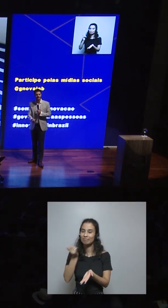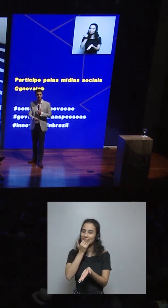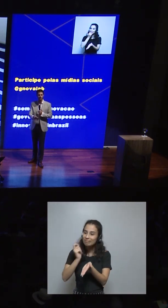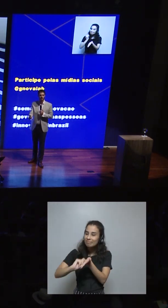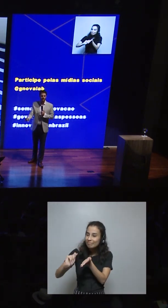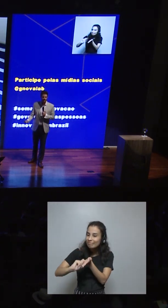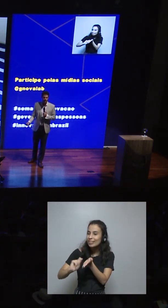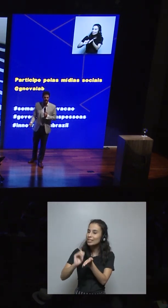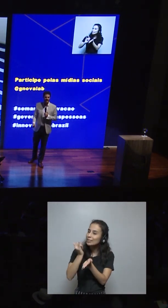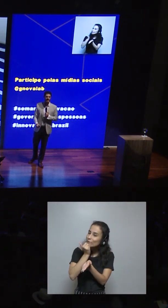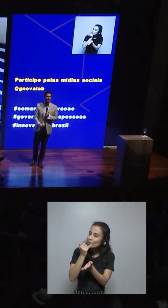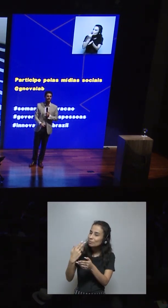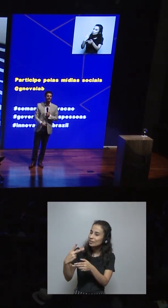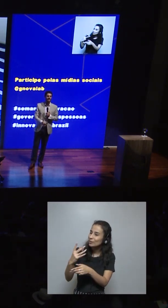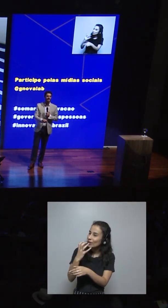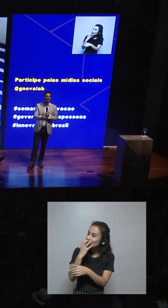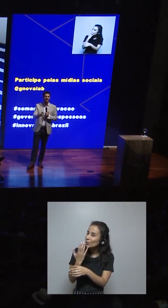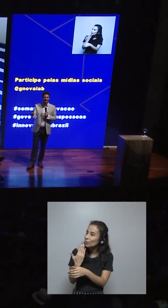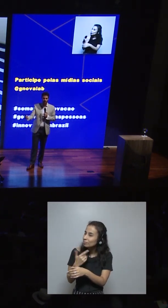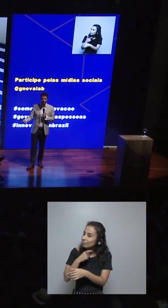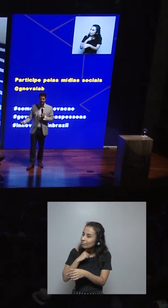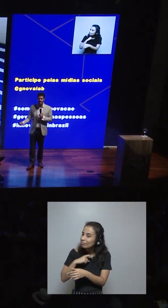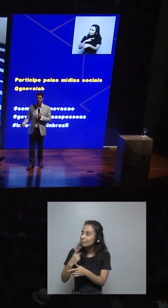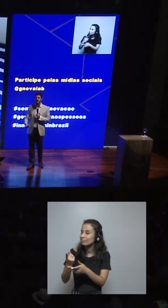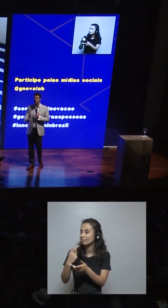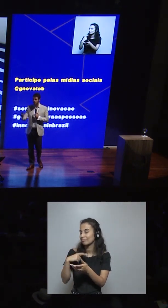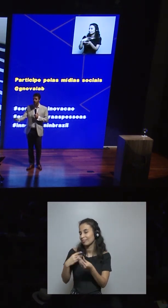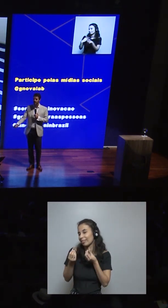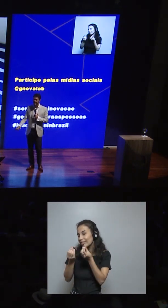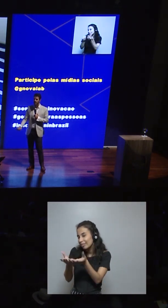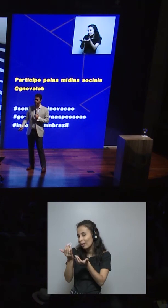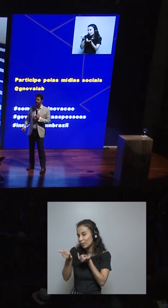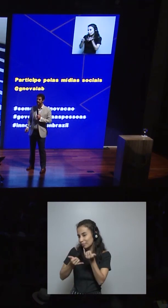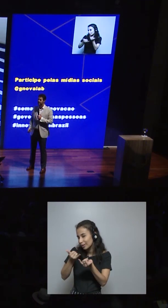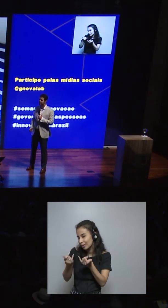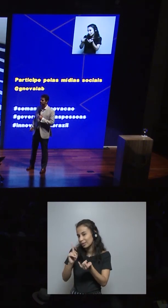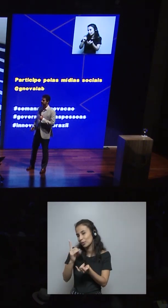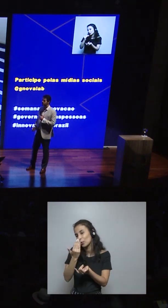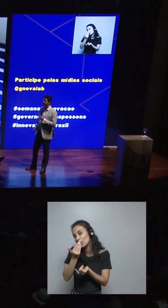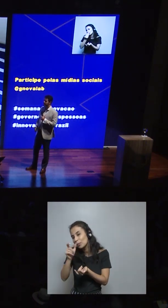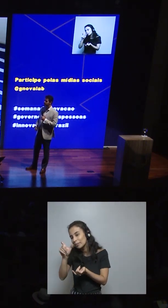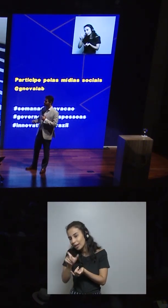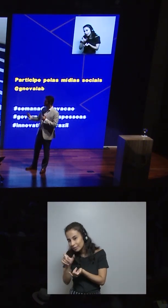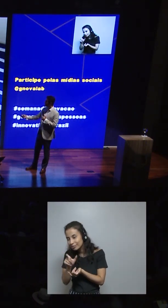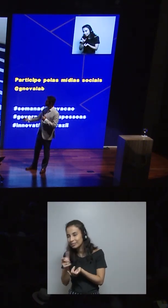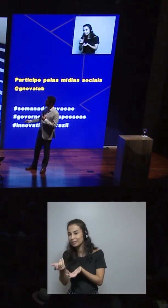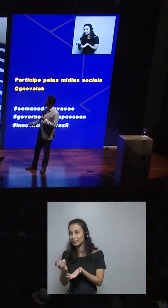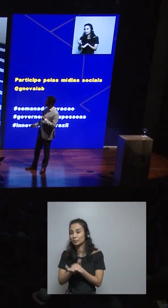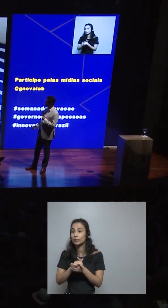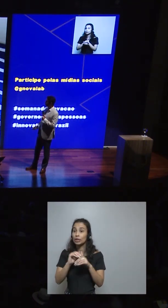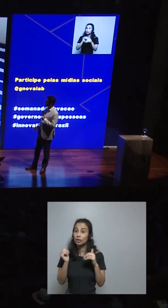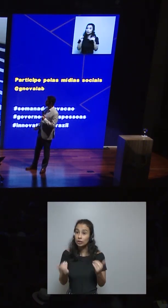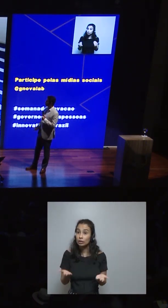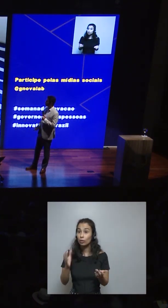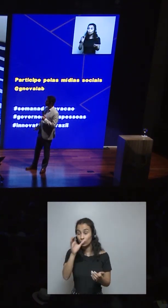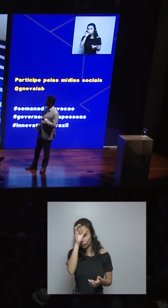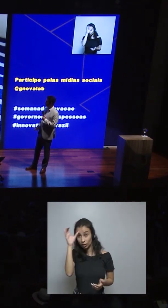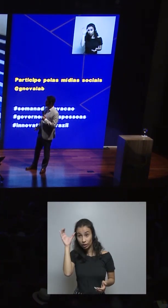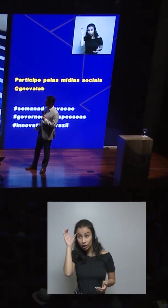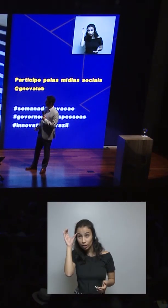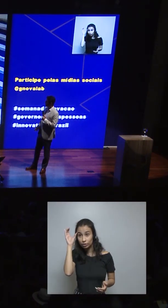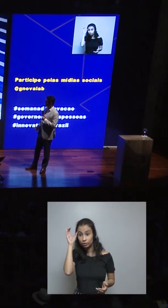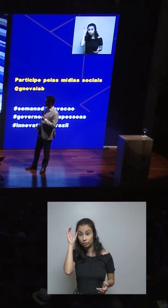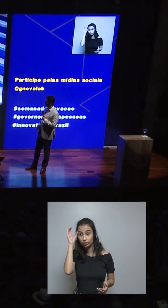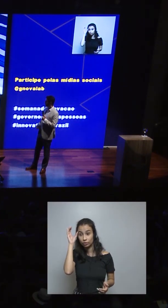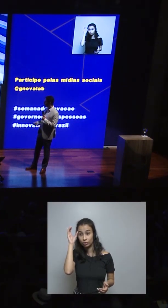disculpe, ya sube que su perro había comido su tarjeta de crédito, entonces aquí está un juguete para su perro para que no vuelva a